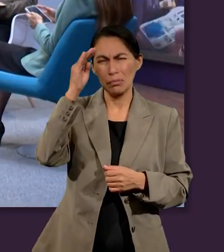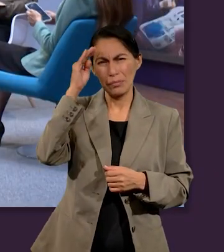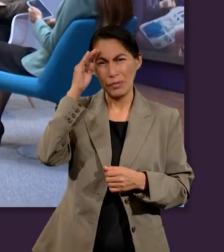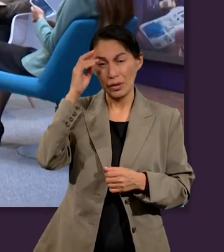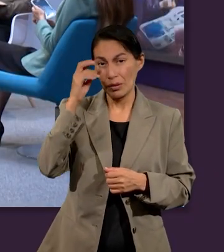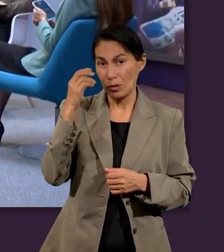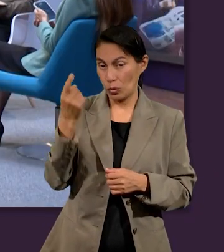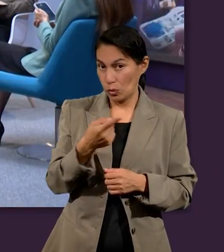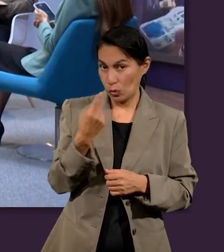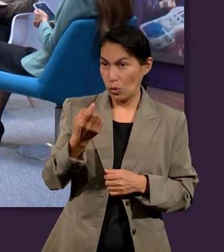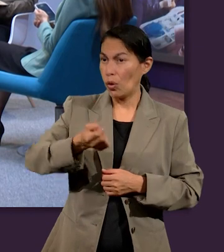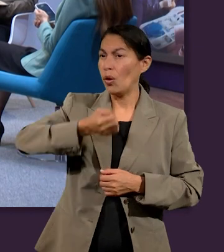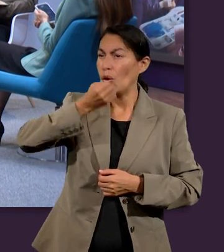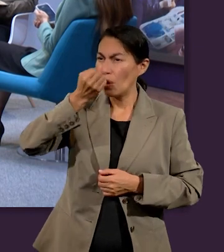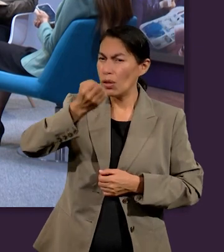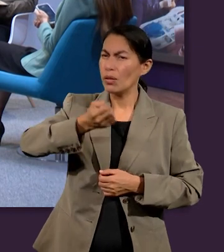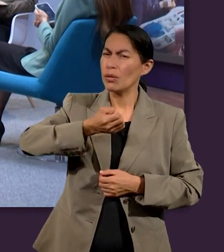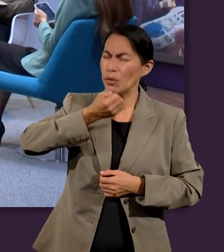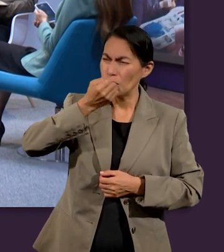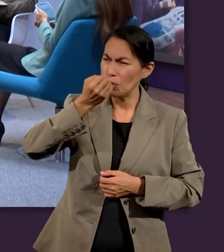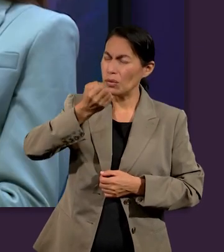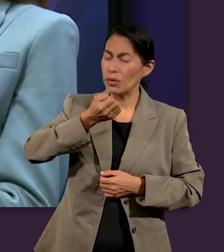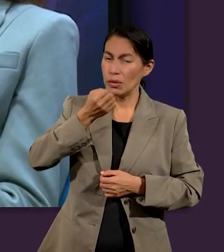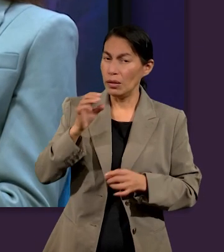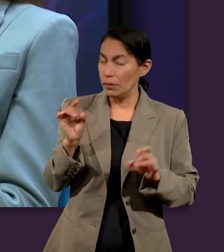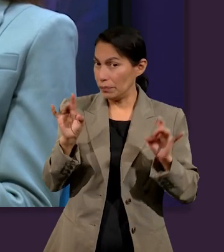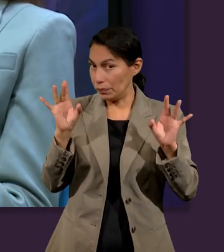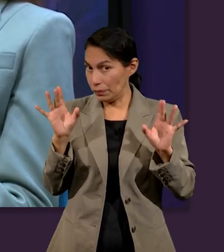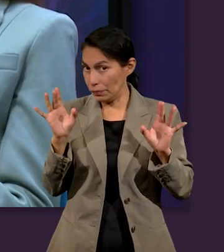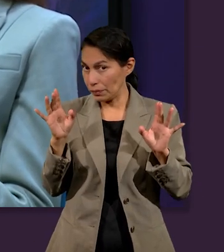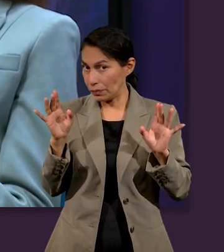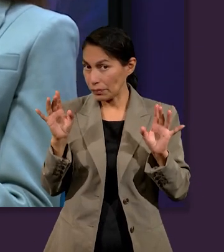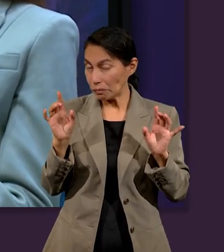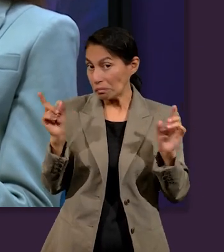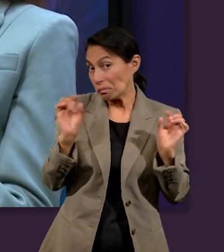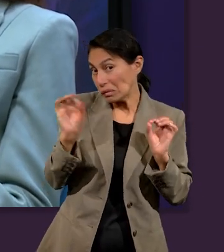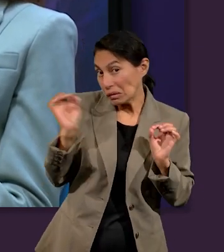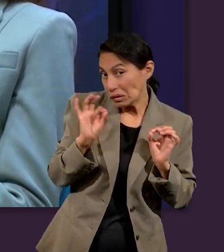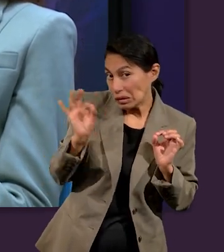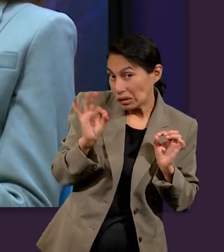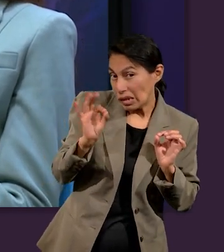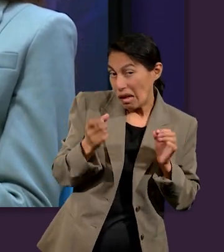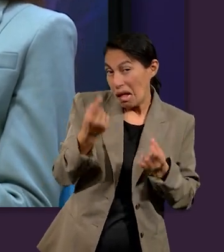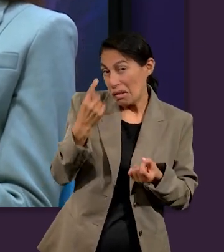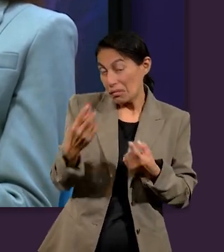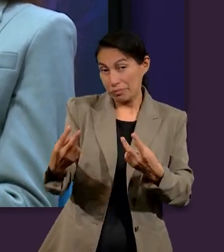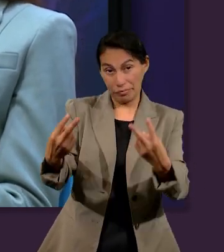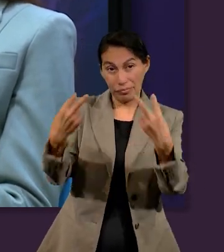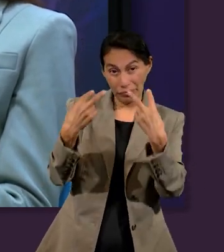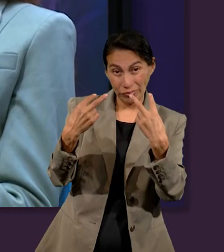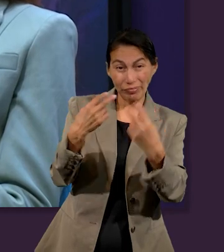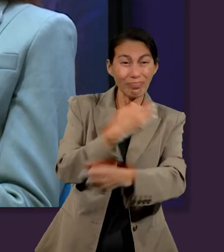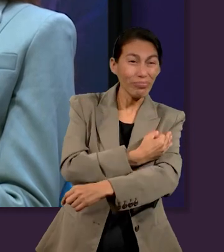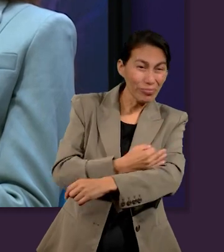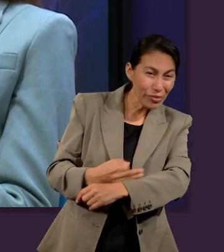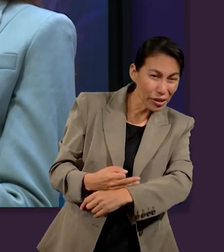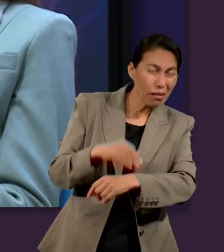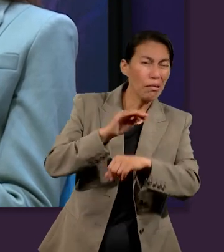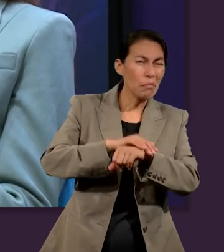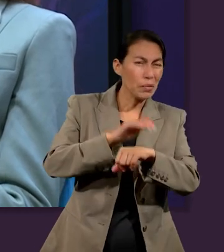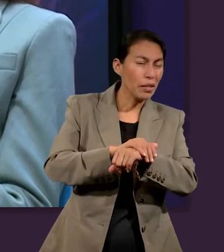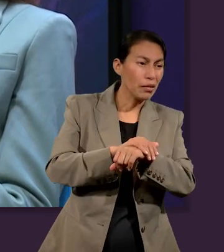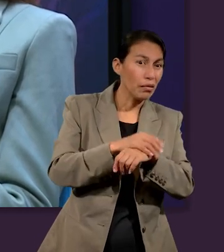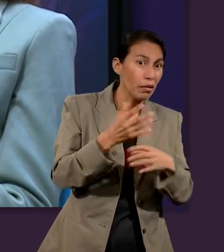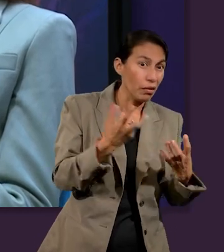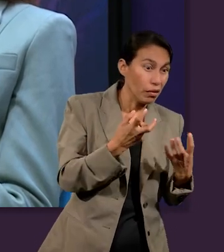Sí, yo creo que esto sale con oración, y si alguien que nos ve tiene